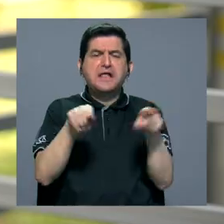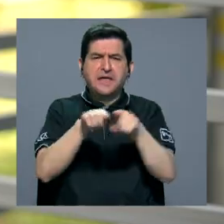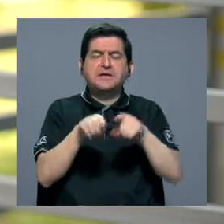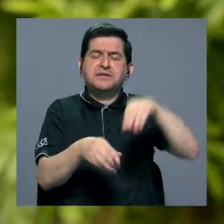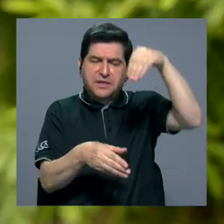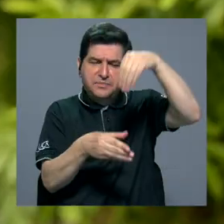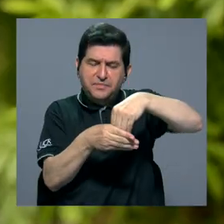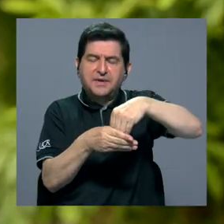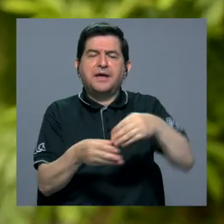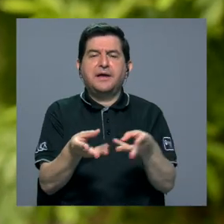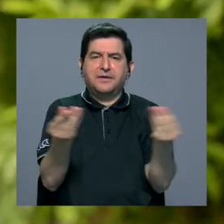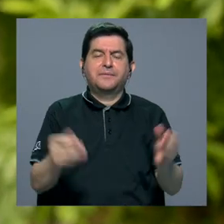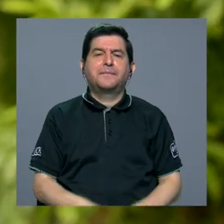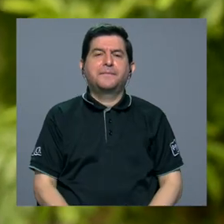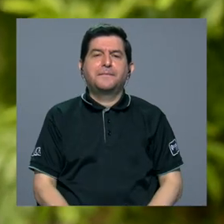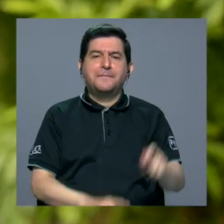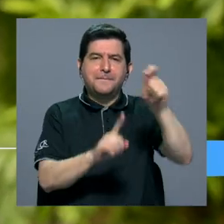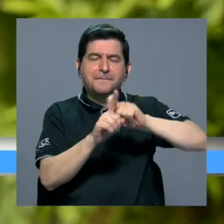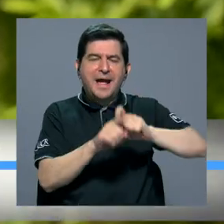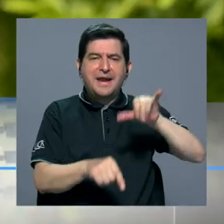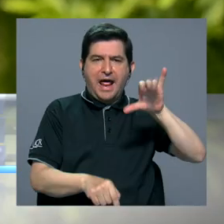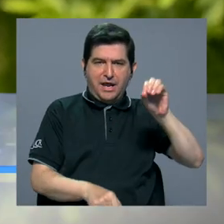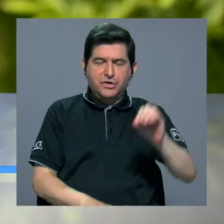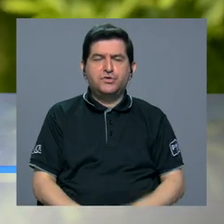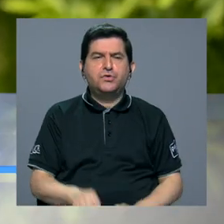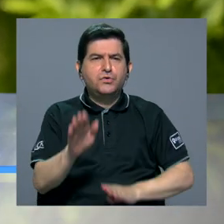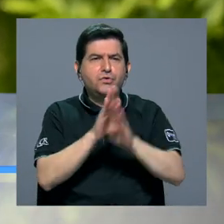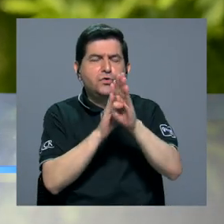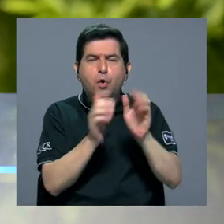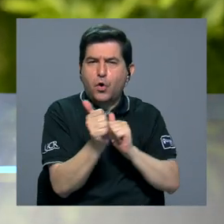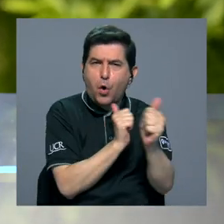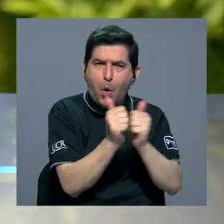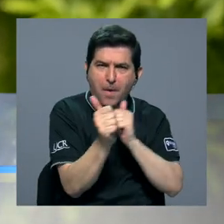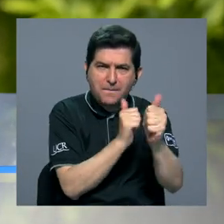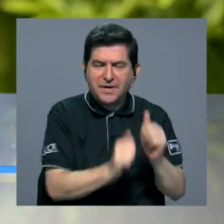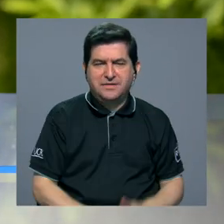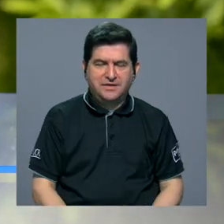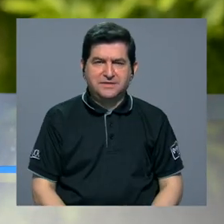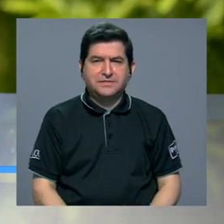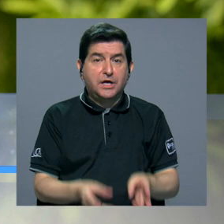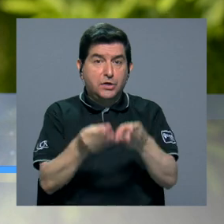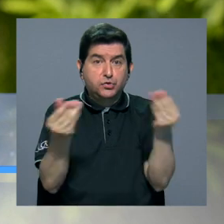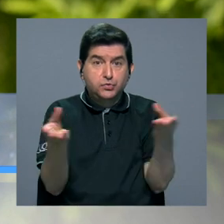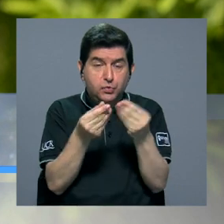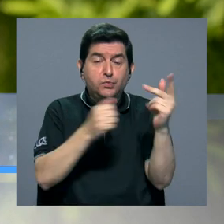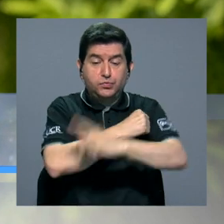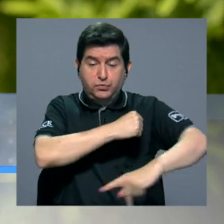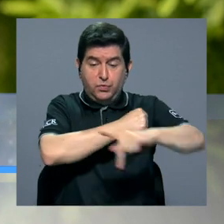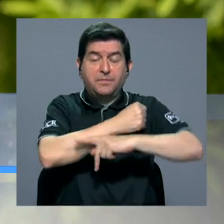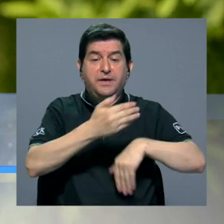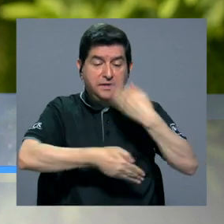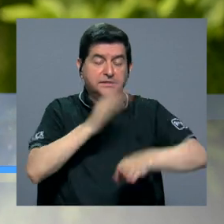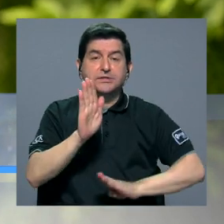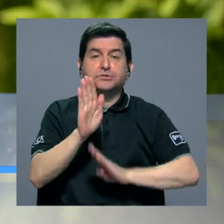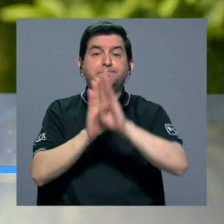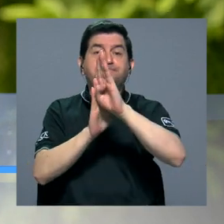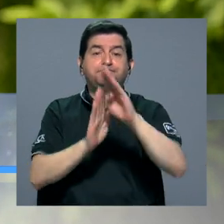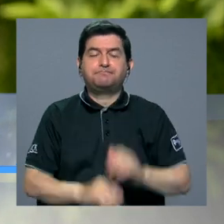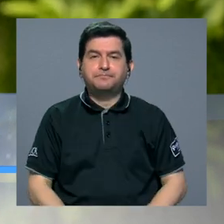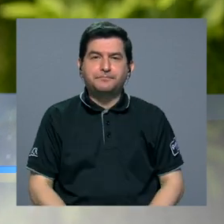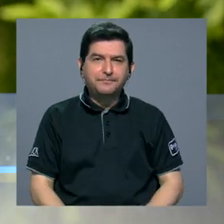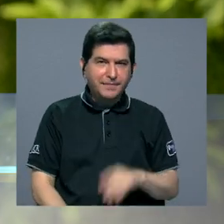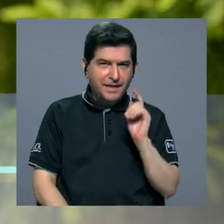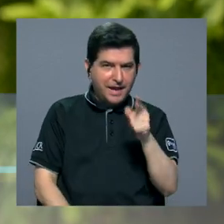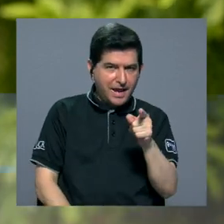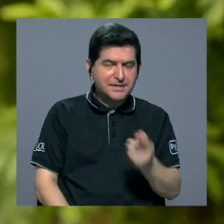producto. Banana Joe fue un producto desarrollado para la competencia desarrollando soluciones para países en vías de desarrollo. Entonces es